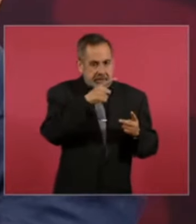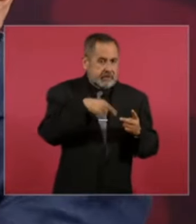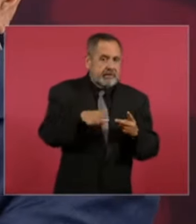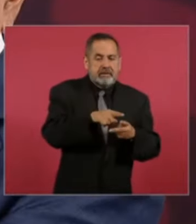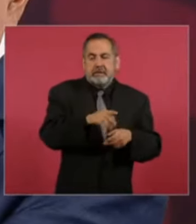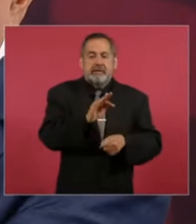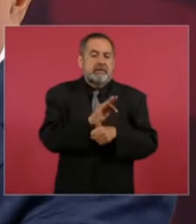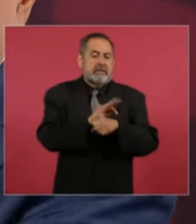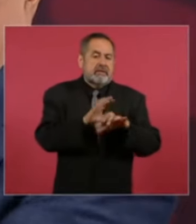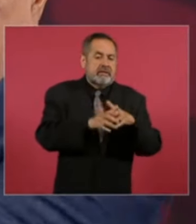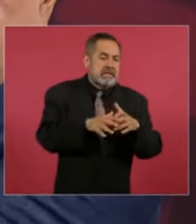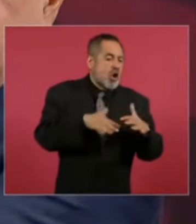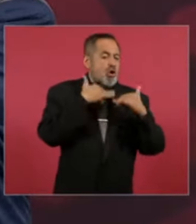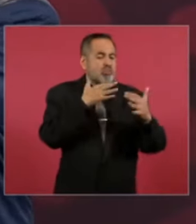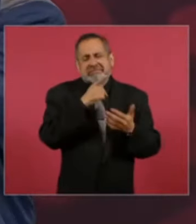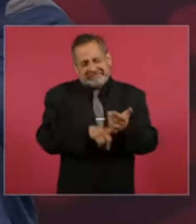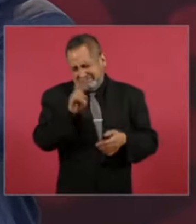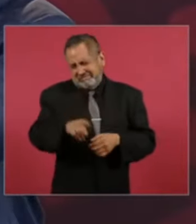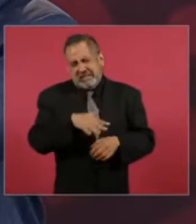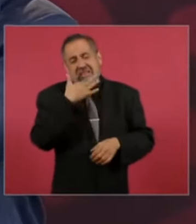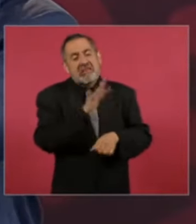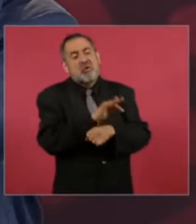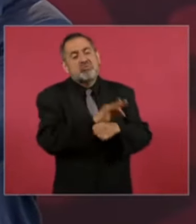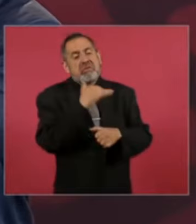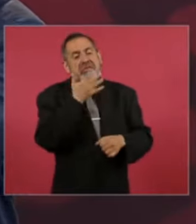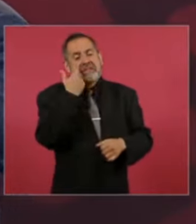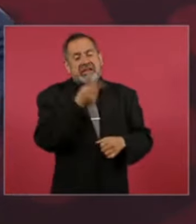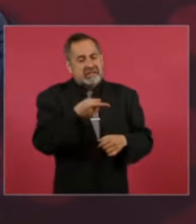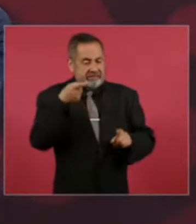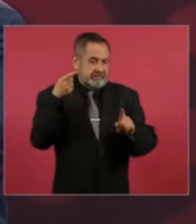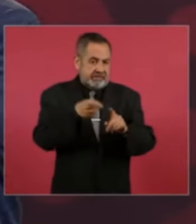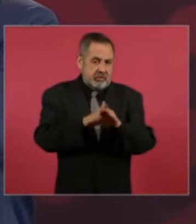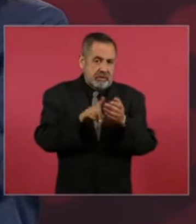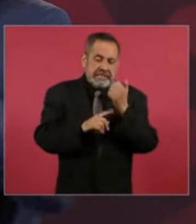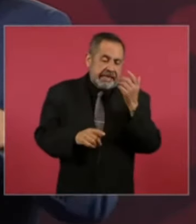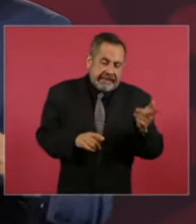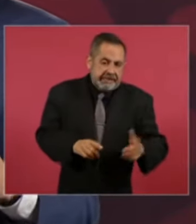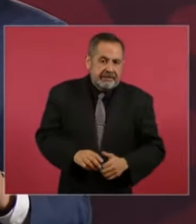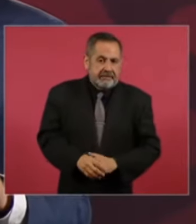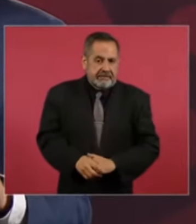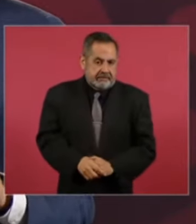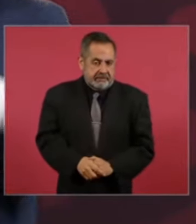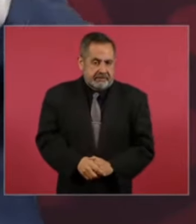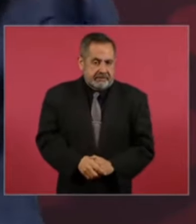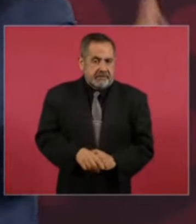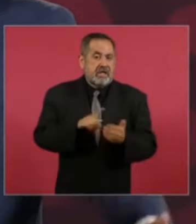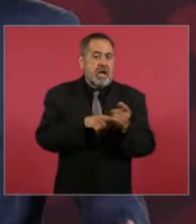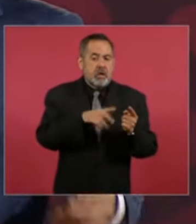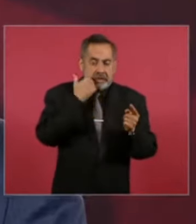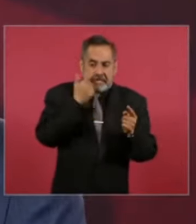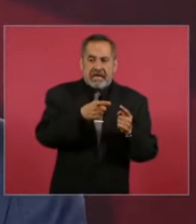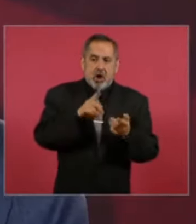la corrupción porque eso es lo que en esencia buscan que regresen los